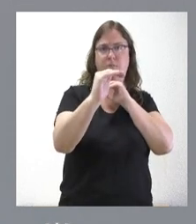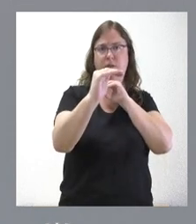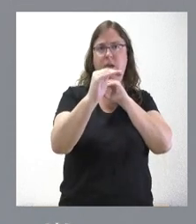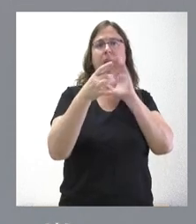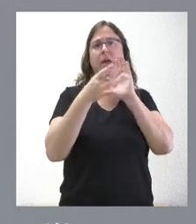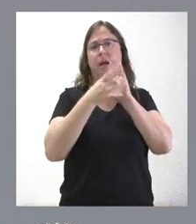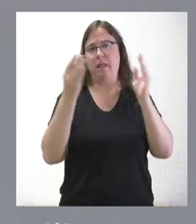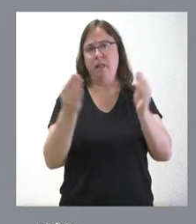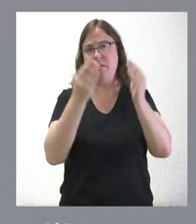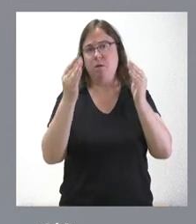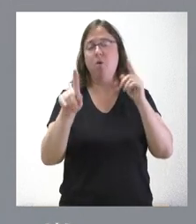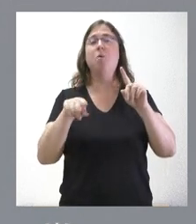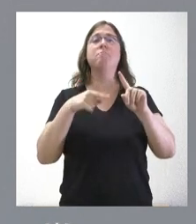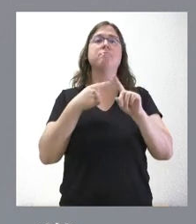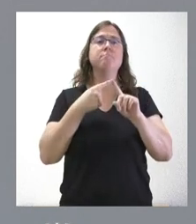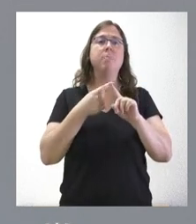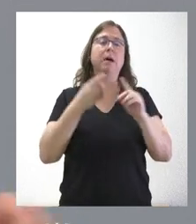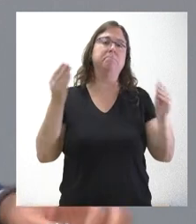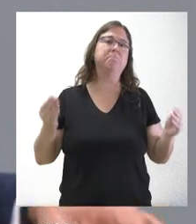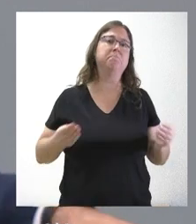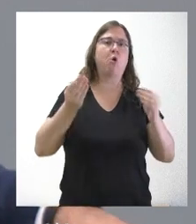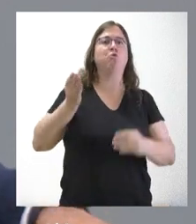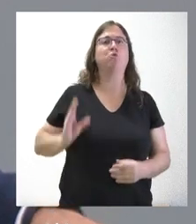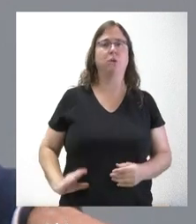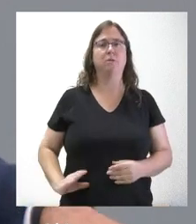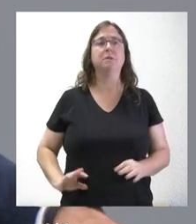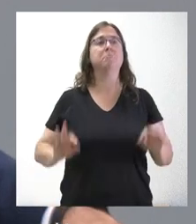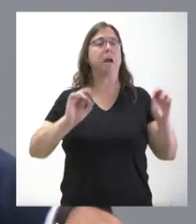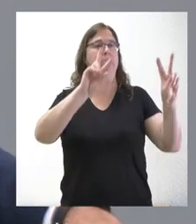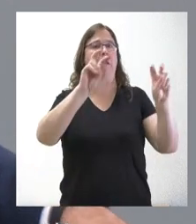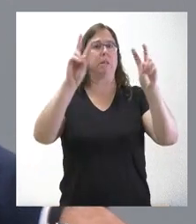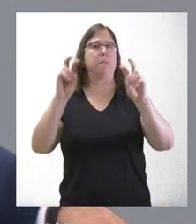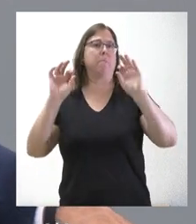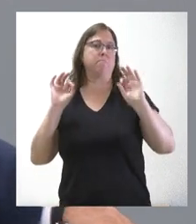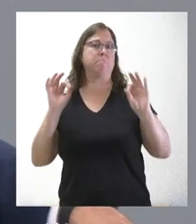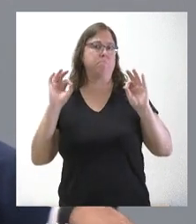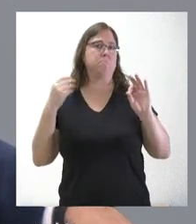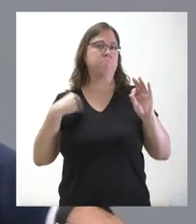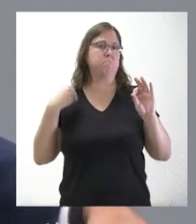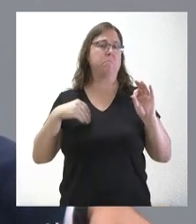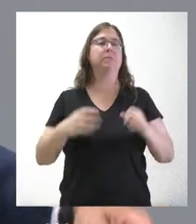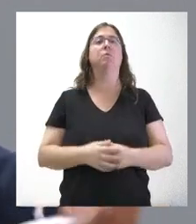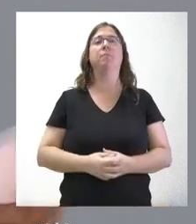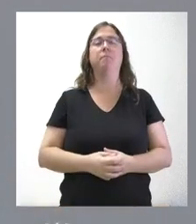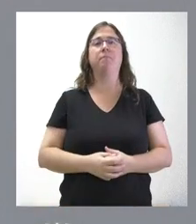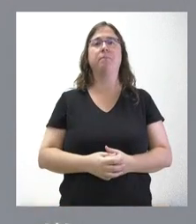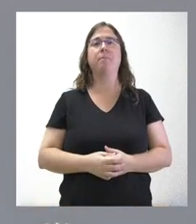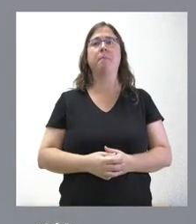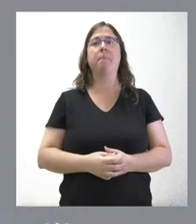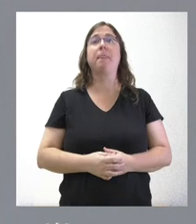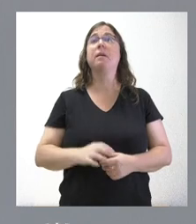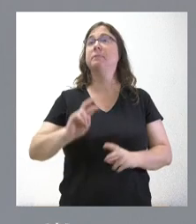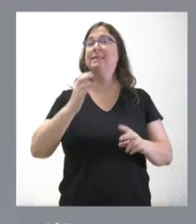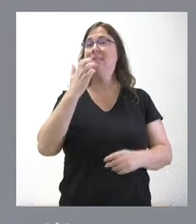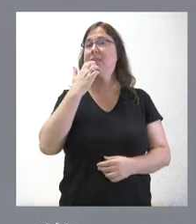calidad y, en consecuencia, con mejor remuneración. Y estos son los asuntos más importantes que hemos tratado hoy en el Consejo de Gobierno. Sobre